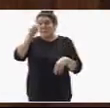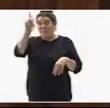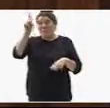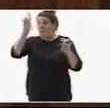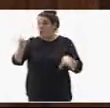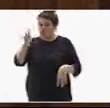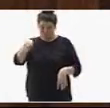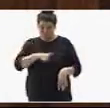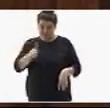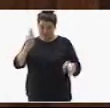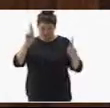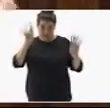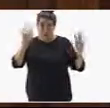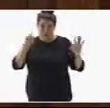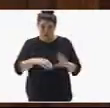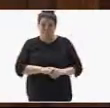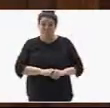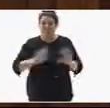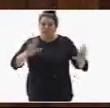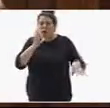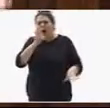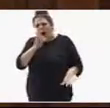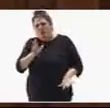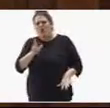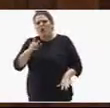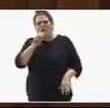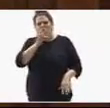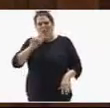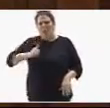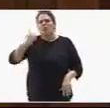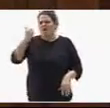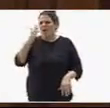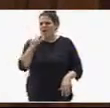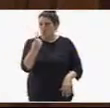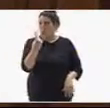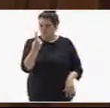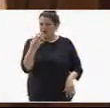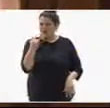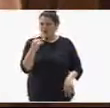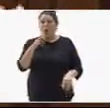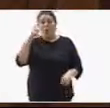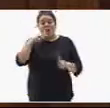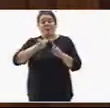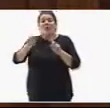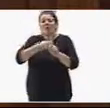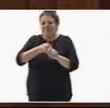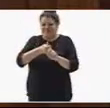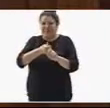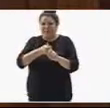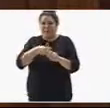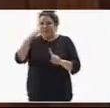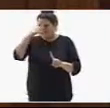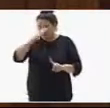Pero al menos tienen todavía una oportunidad, una oportunidad de arreglarlo, una oportunidad de recordar sus siglas, la